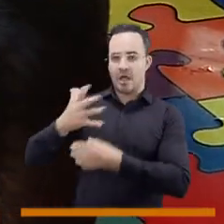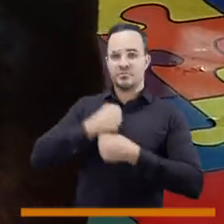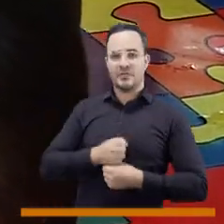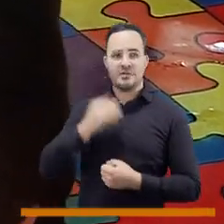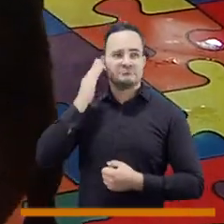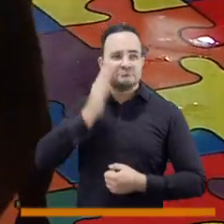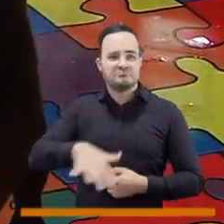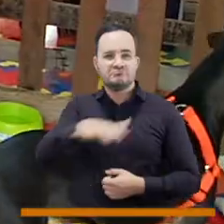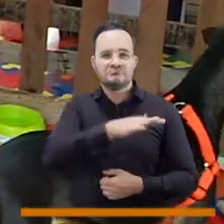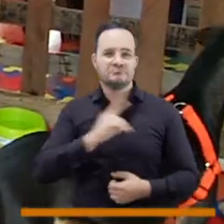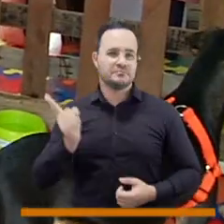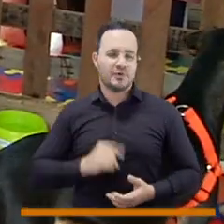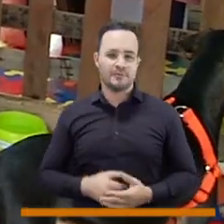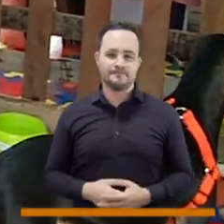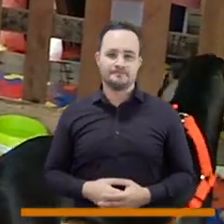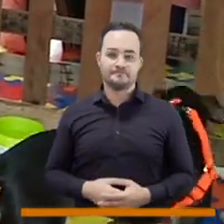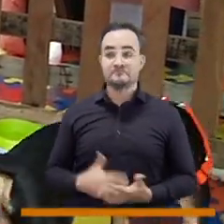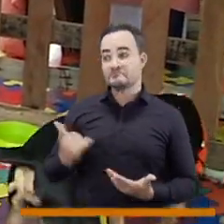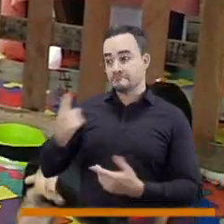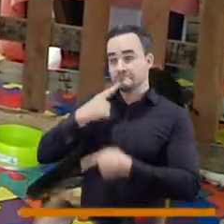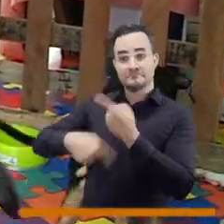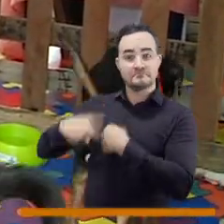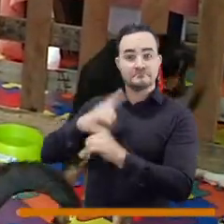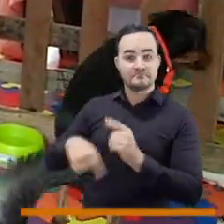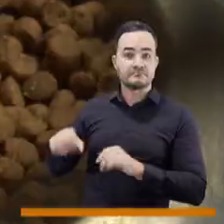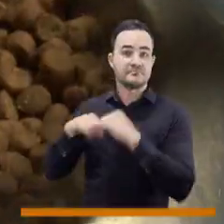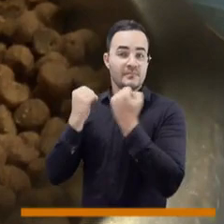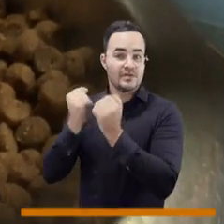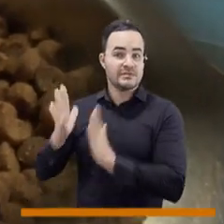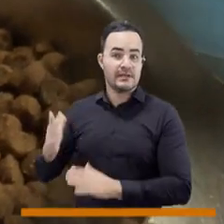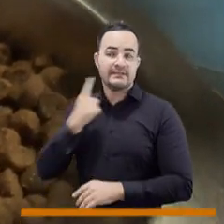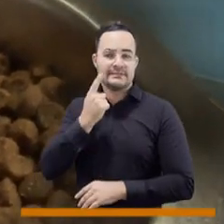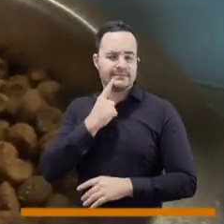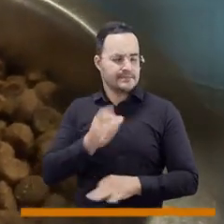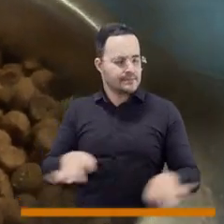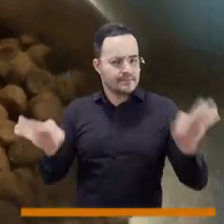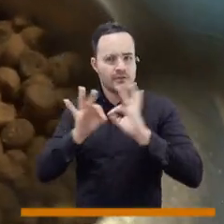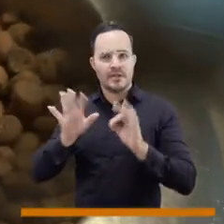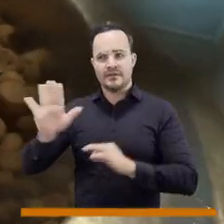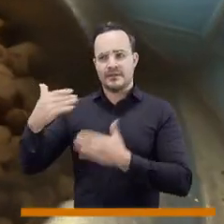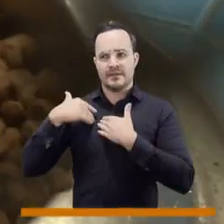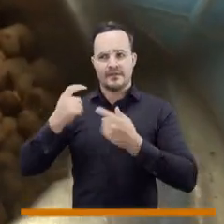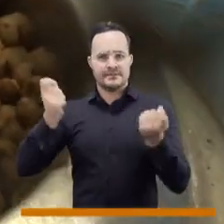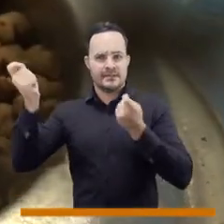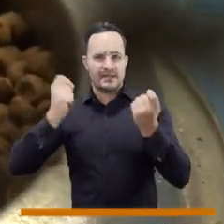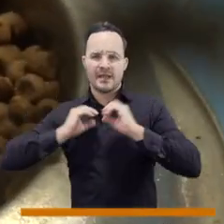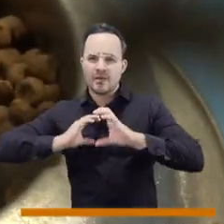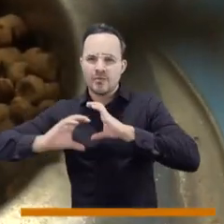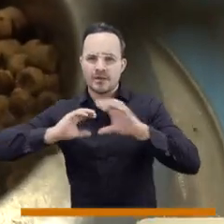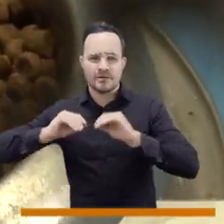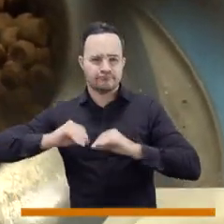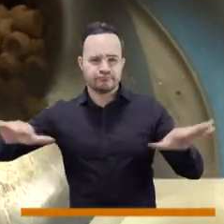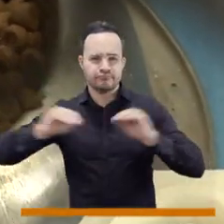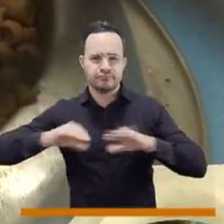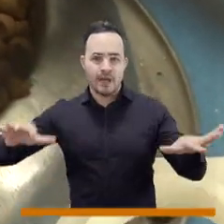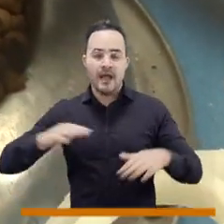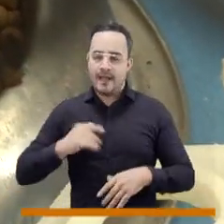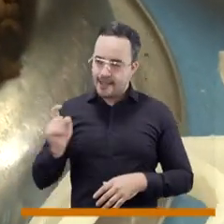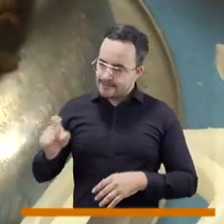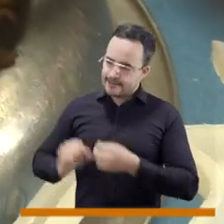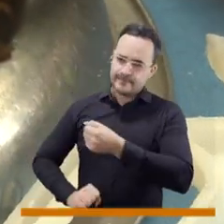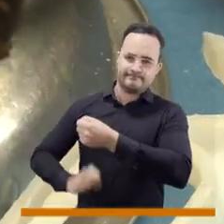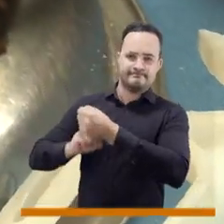para que adopten. Afirma el concejal que hay que fortalecer el componente comunicacional de La Perla